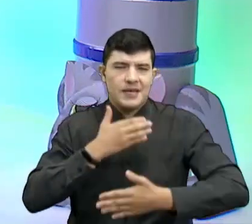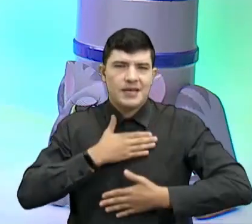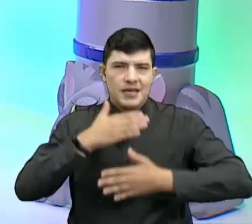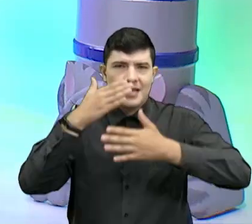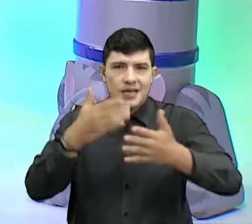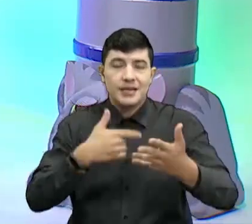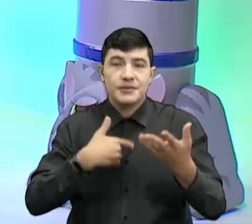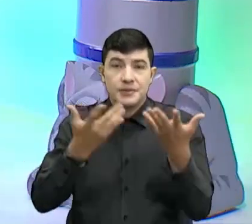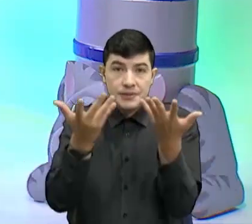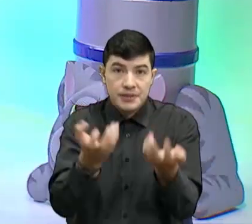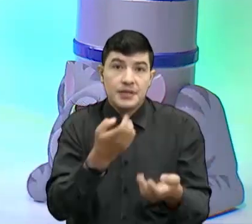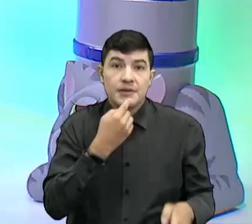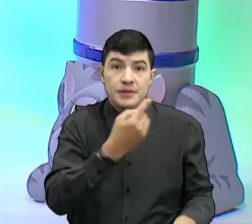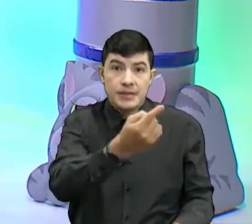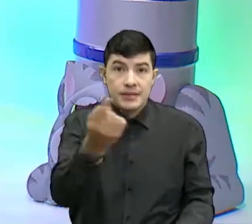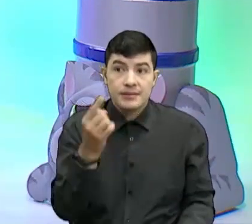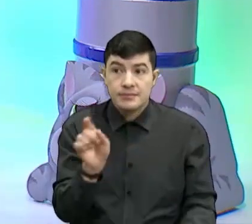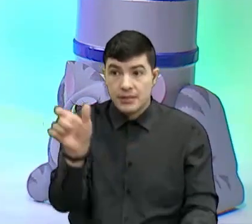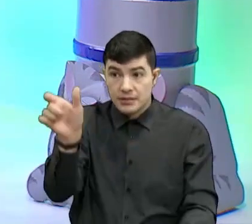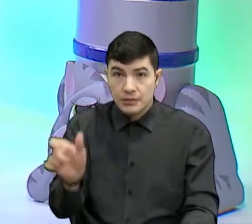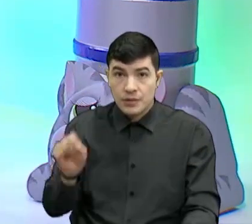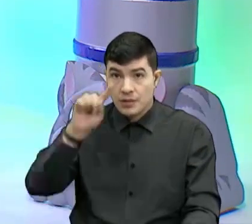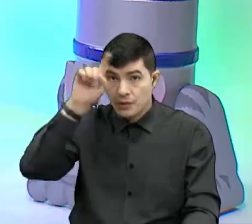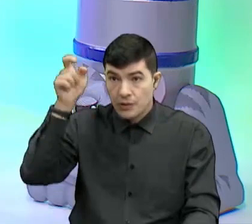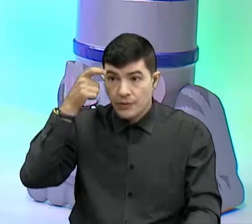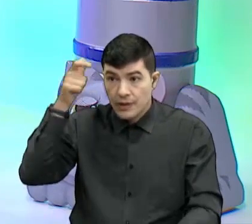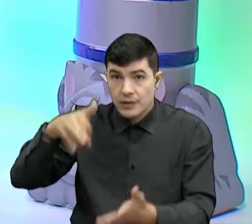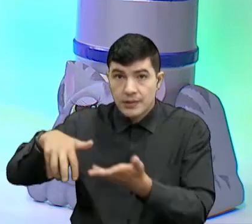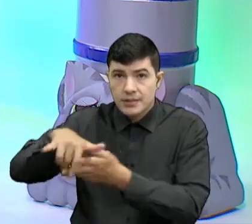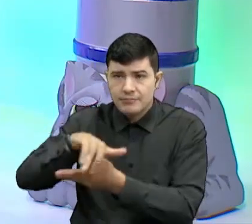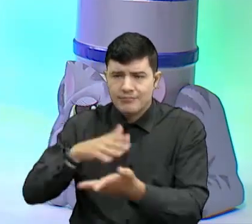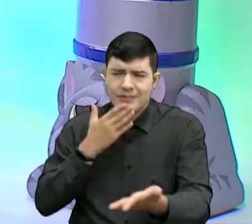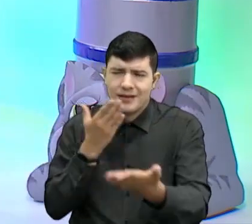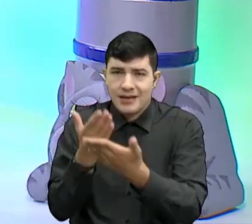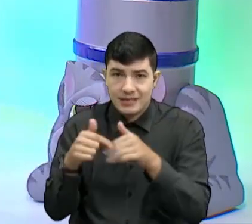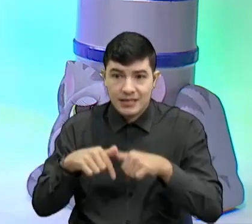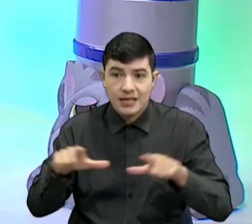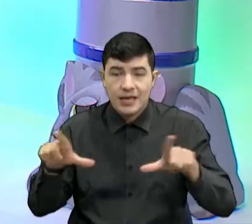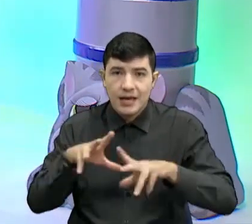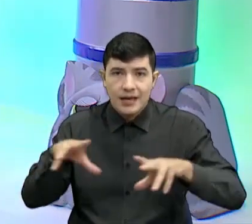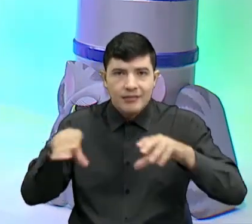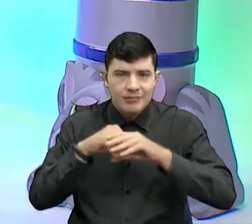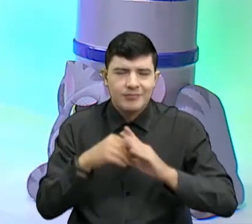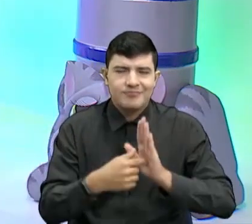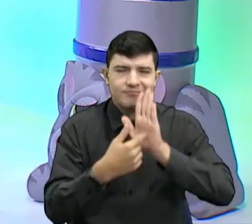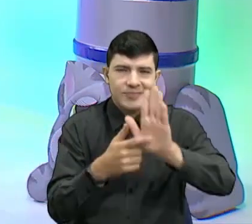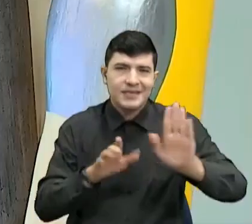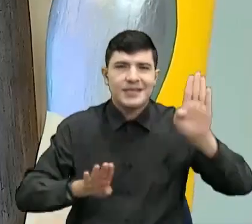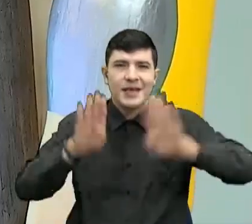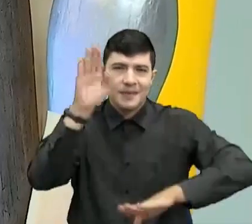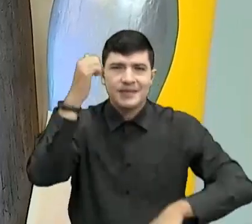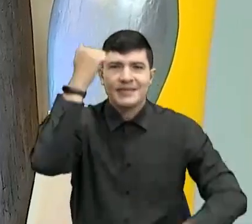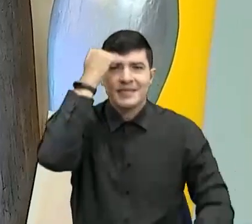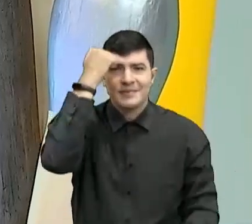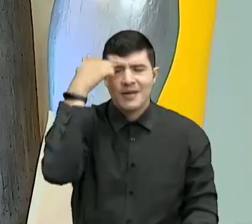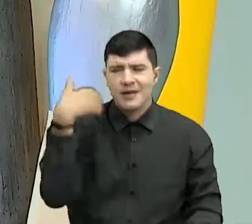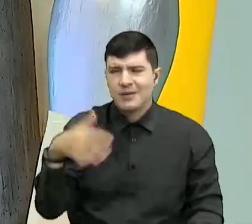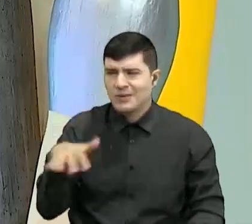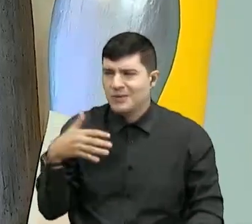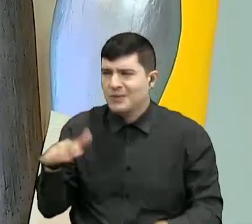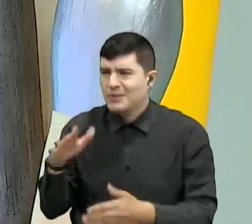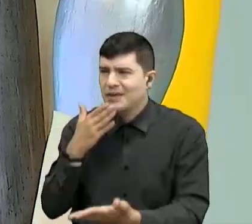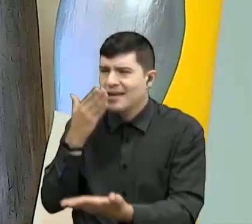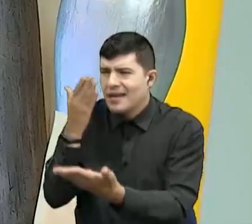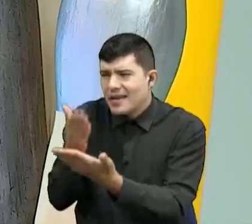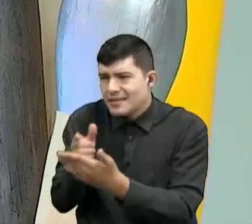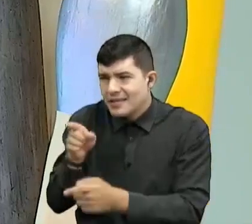decir muchas gracias al gobernador por este canal tan valioso que es presente, profe. Ay, mi amor, gracias a